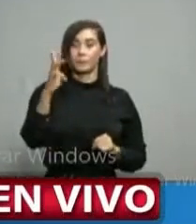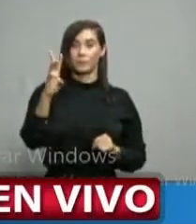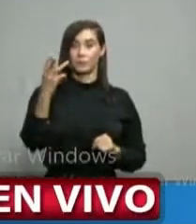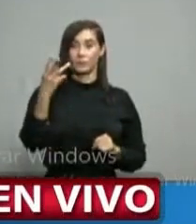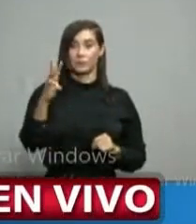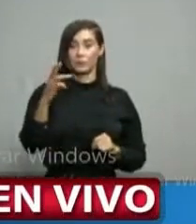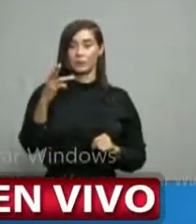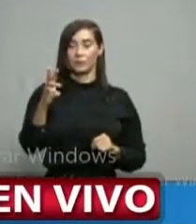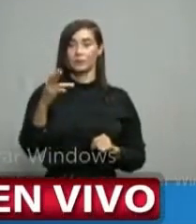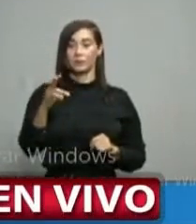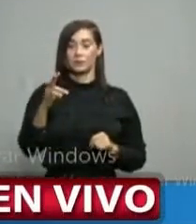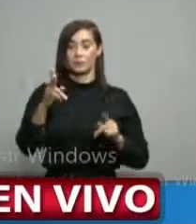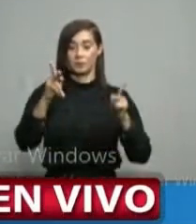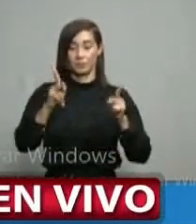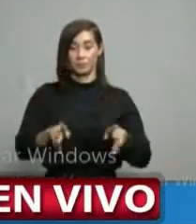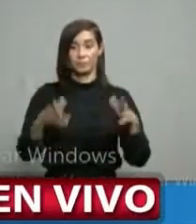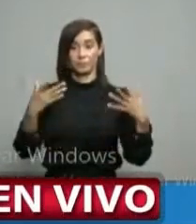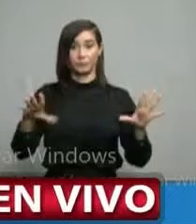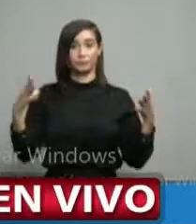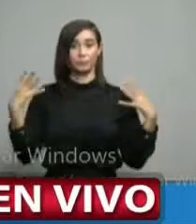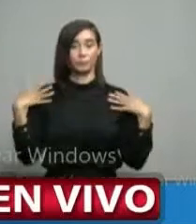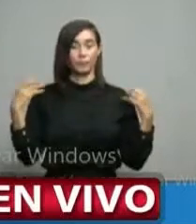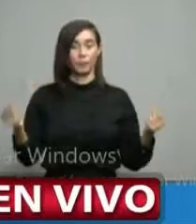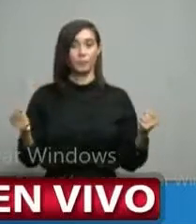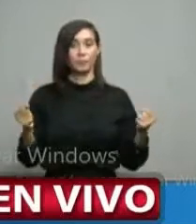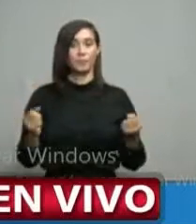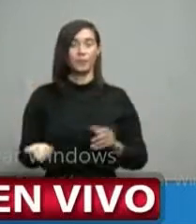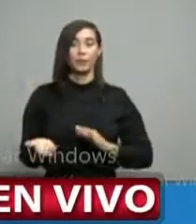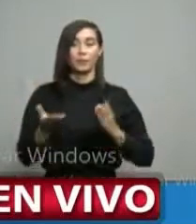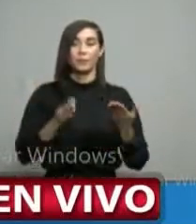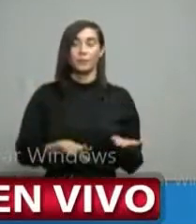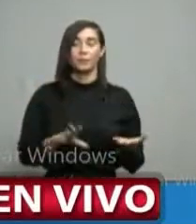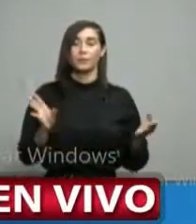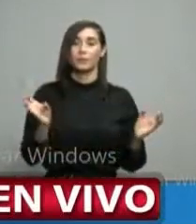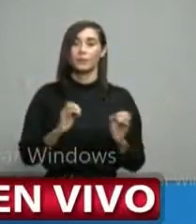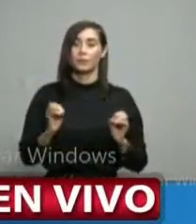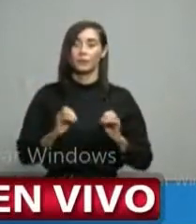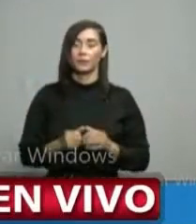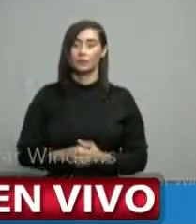de los 38 recuperados, 0 fallecimientos.